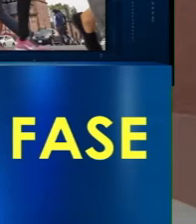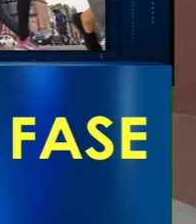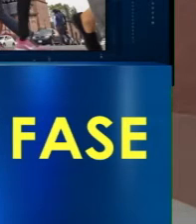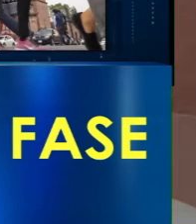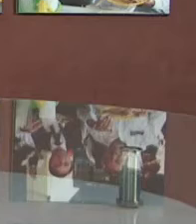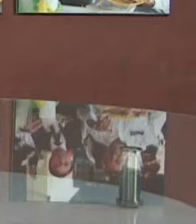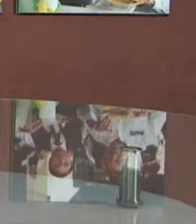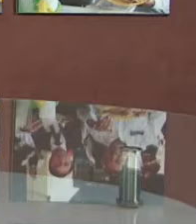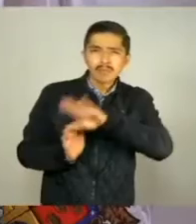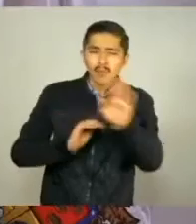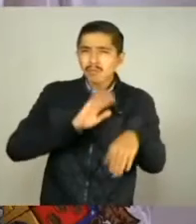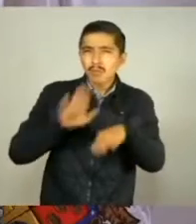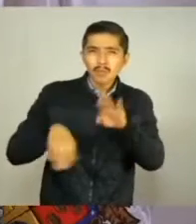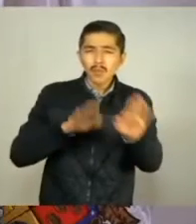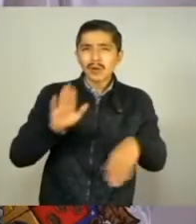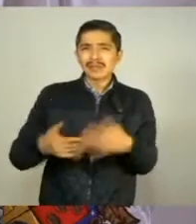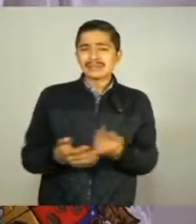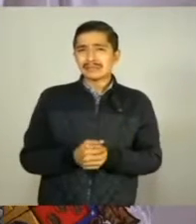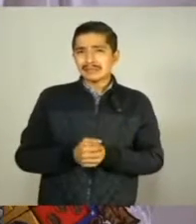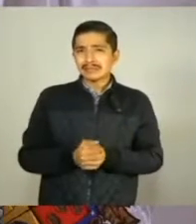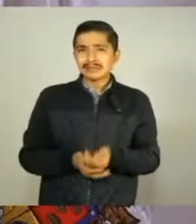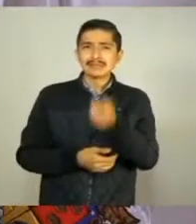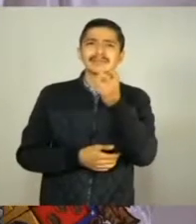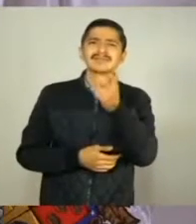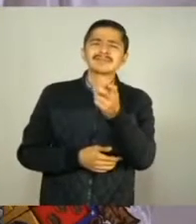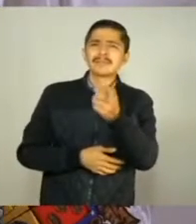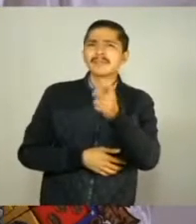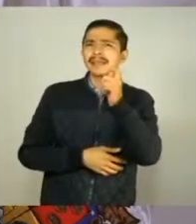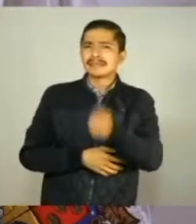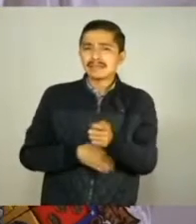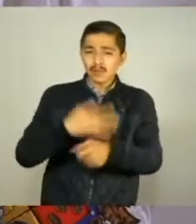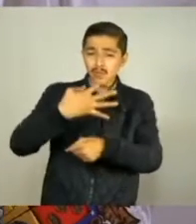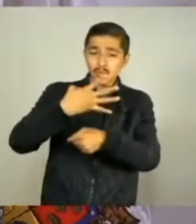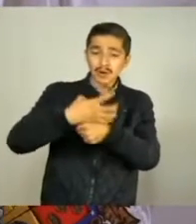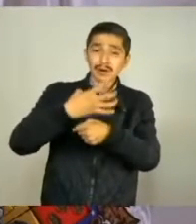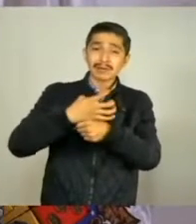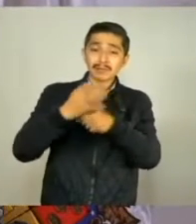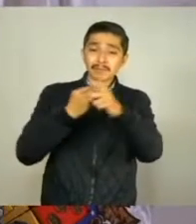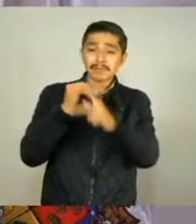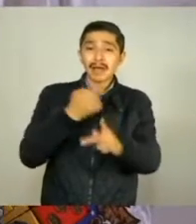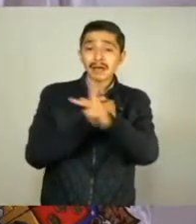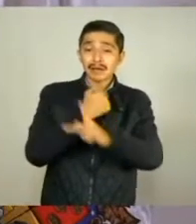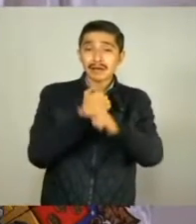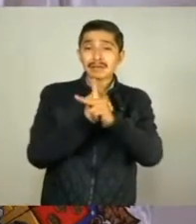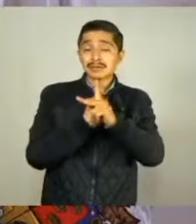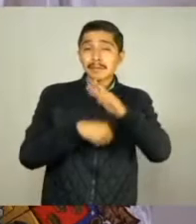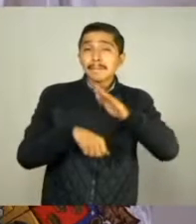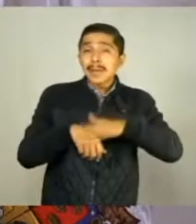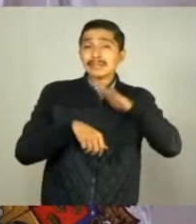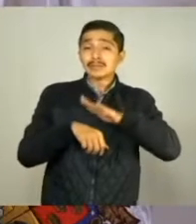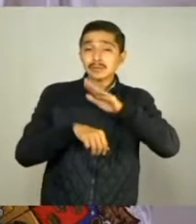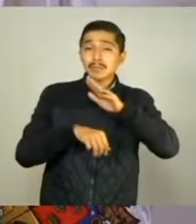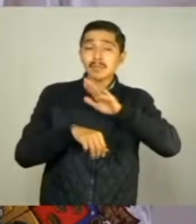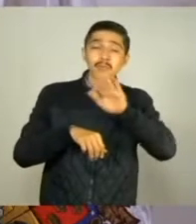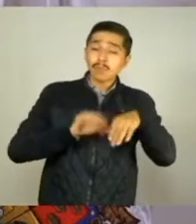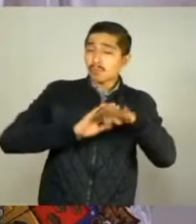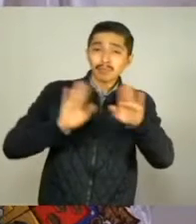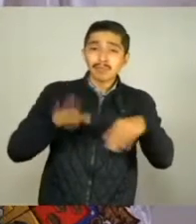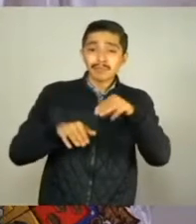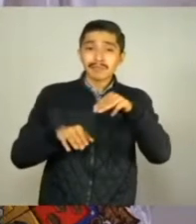un nuevo llamado a la adaptación y protección para avanzar contra la epidemia por COVID-19,